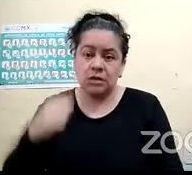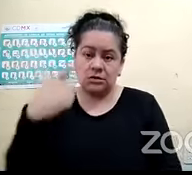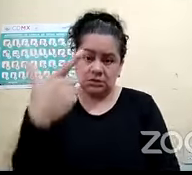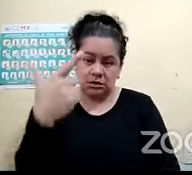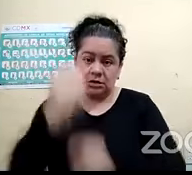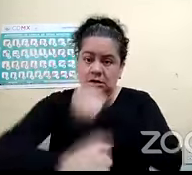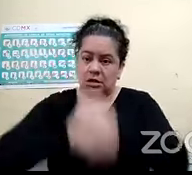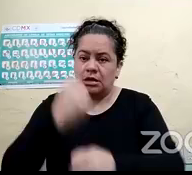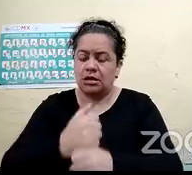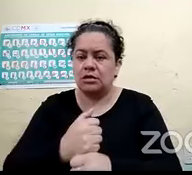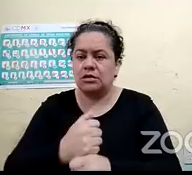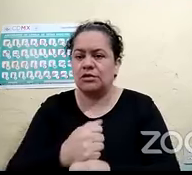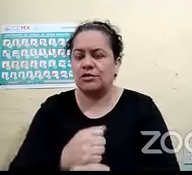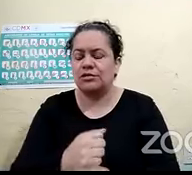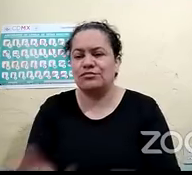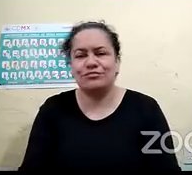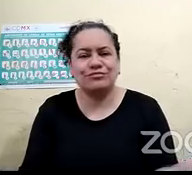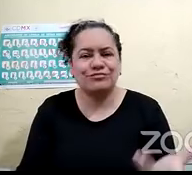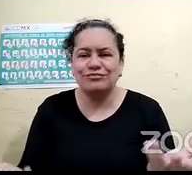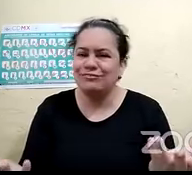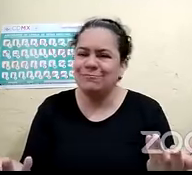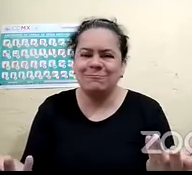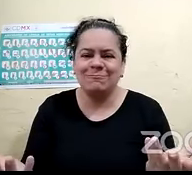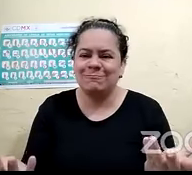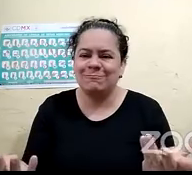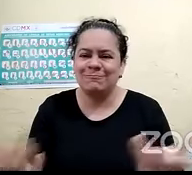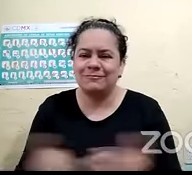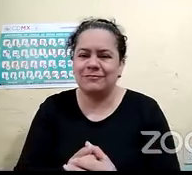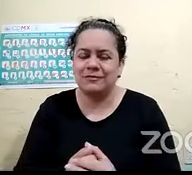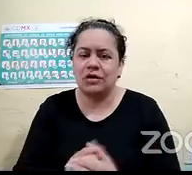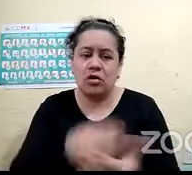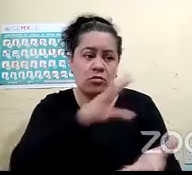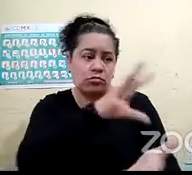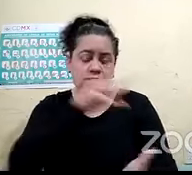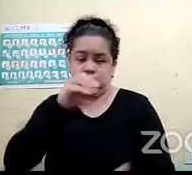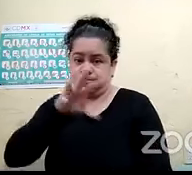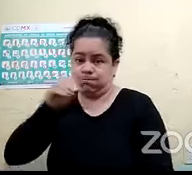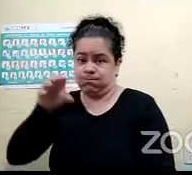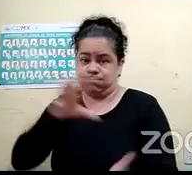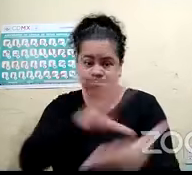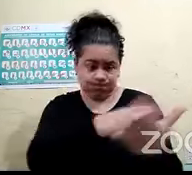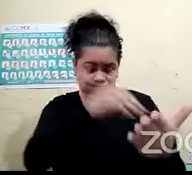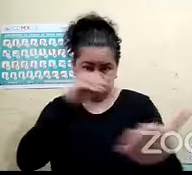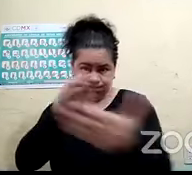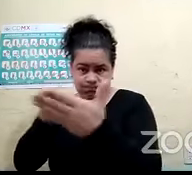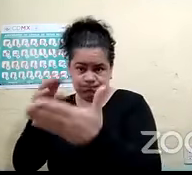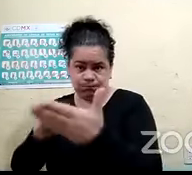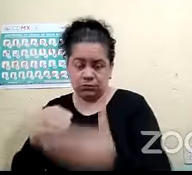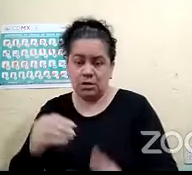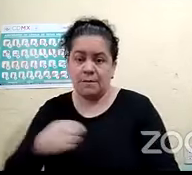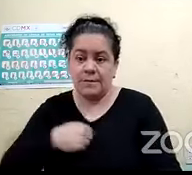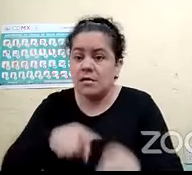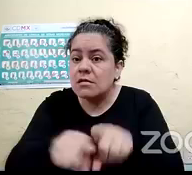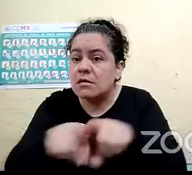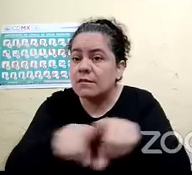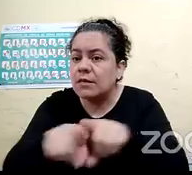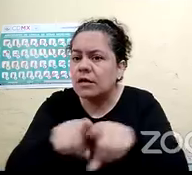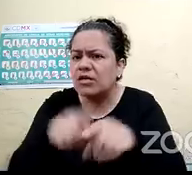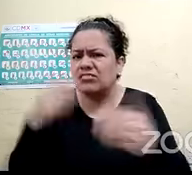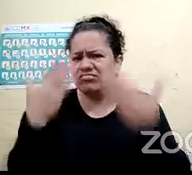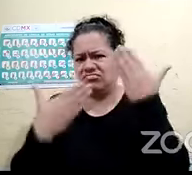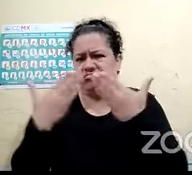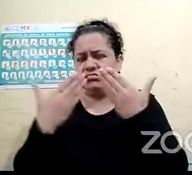estaba yo así como que, entonces, en todo, quería copiar a mi hermano y como él estudiaba, pues, ya dije, ya me quiero ir.